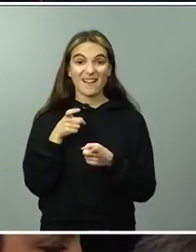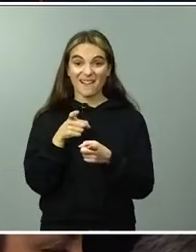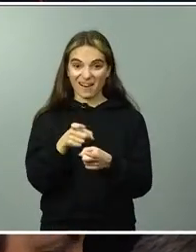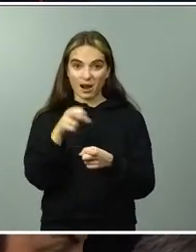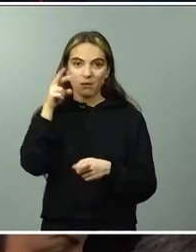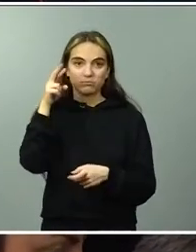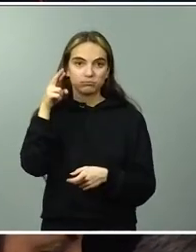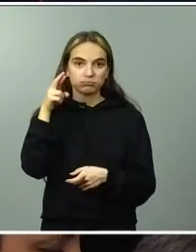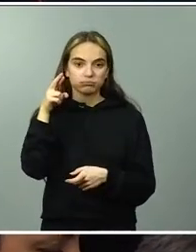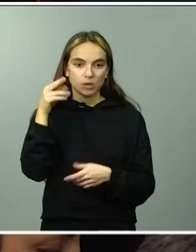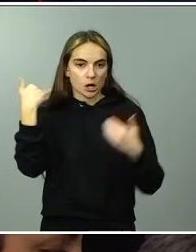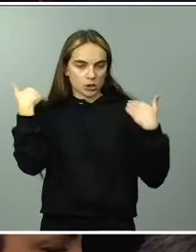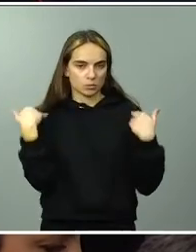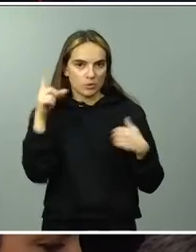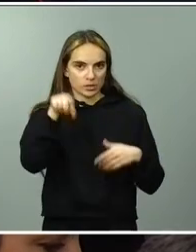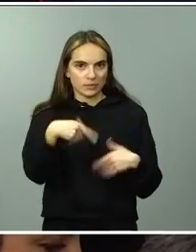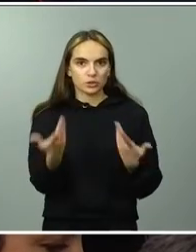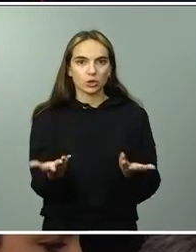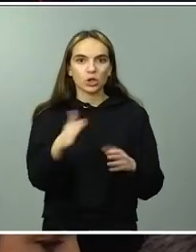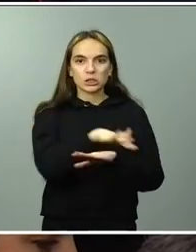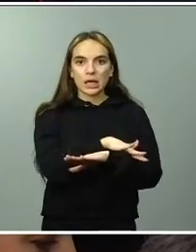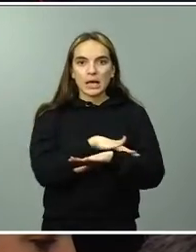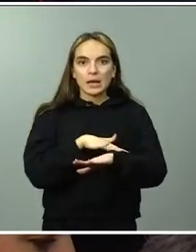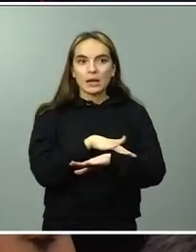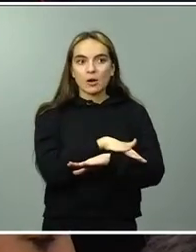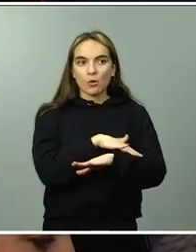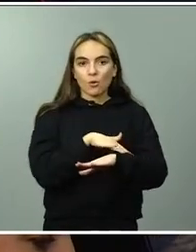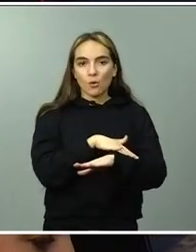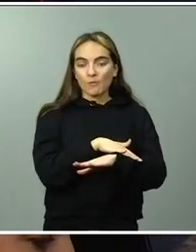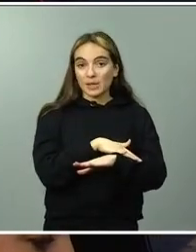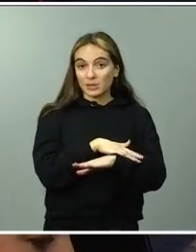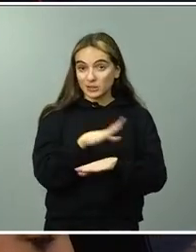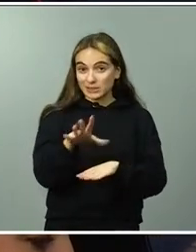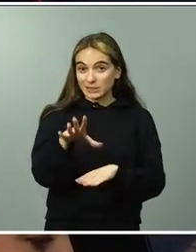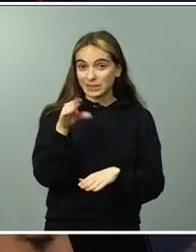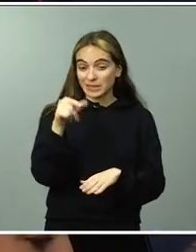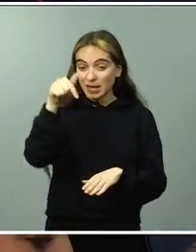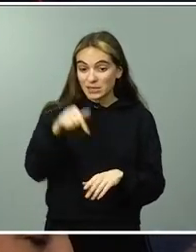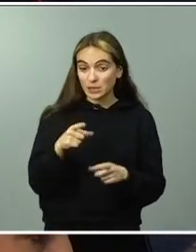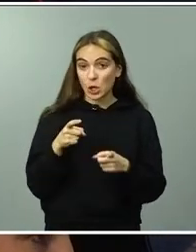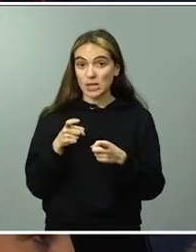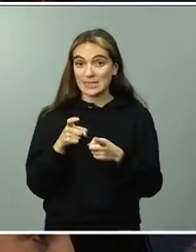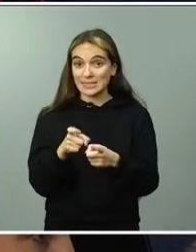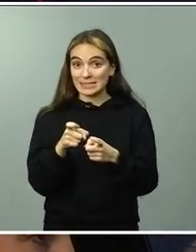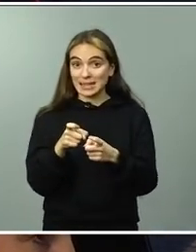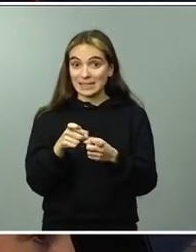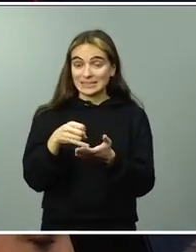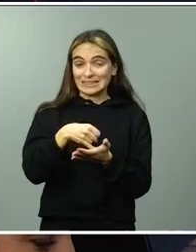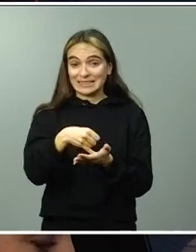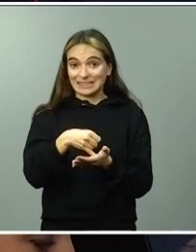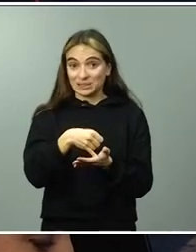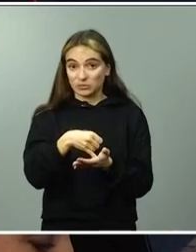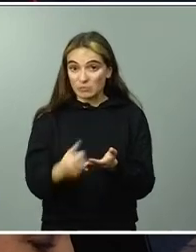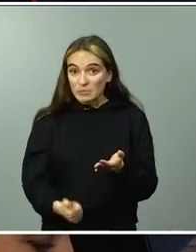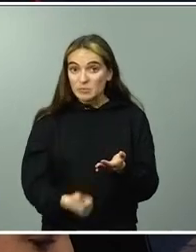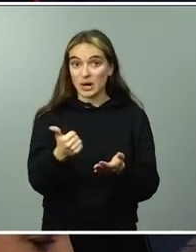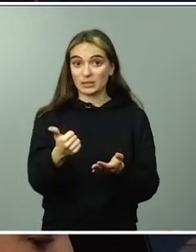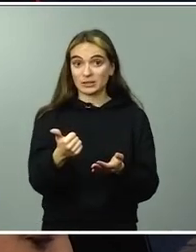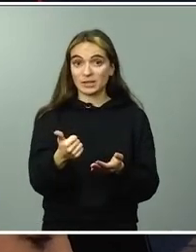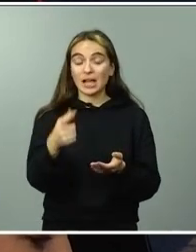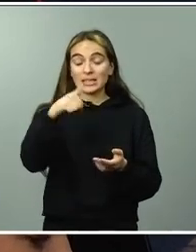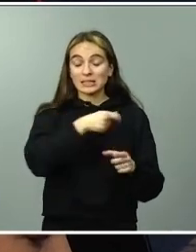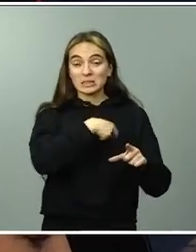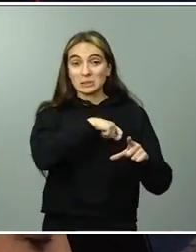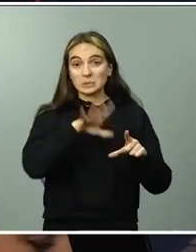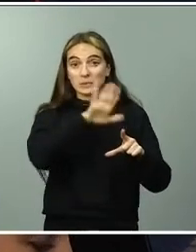que eleva esto, los riesgos de la guerra y en qué medida puede afectar esto a la seguridad de nuestro país. Relacionado de alguna